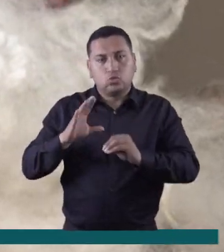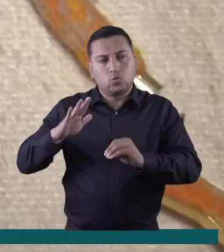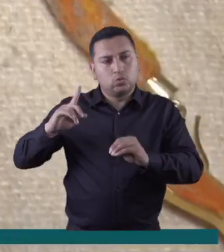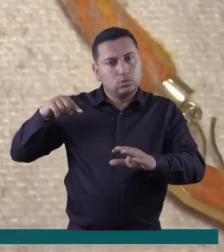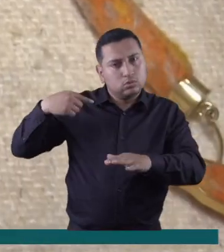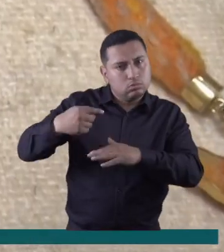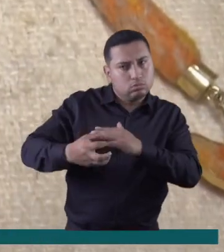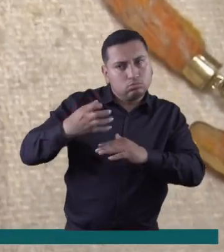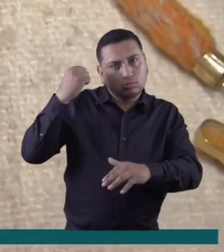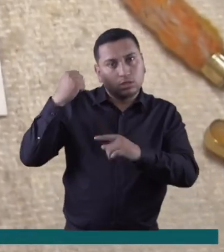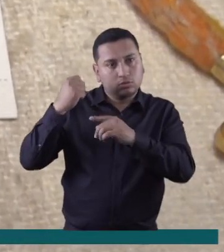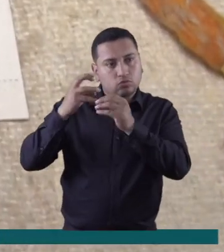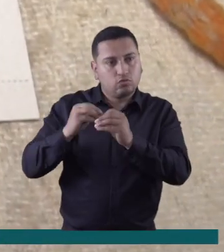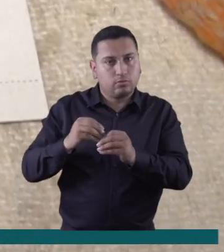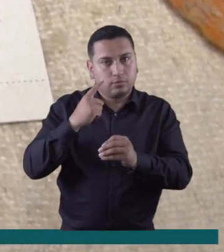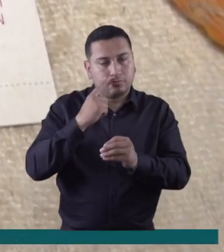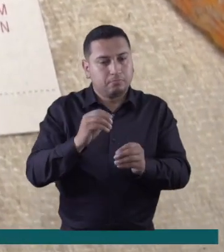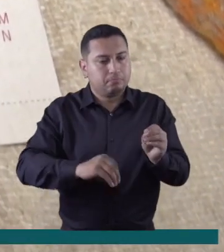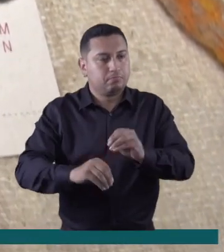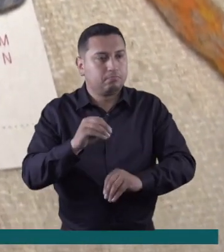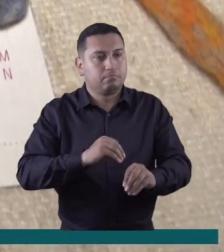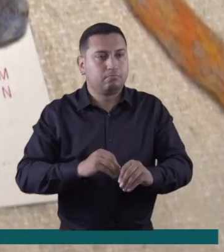diseño de accesorios contemporáneos.